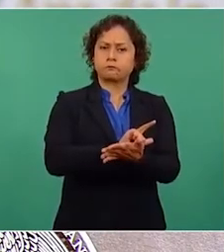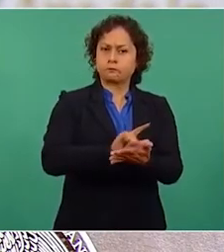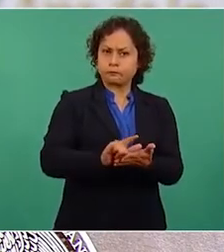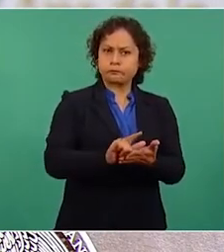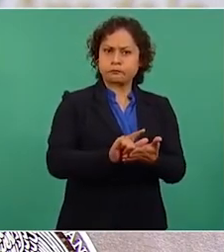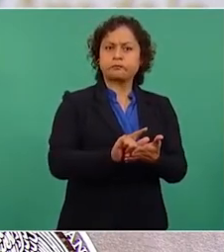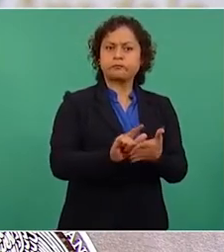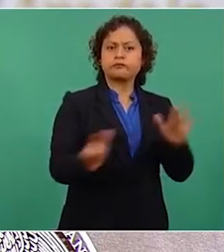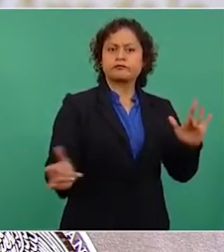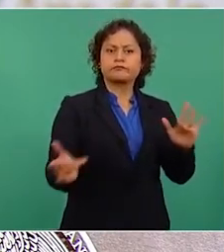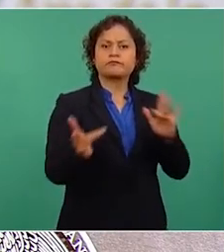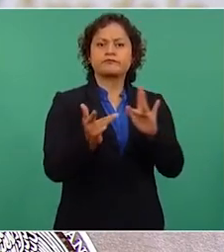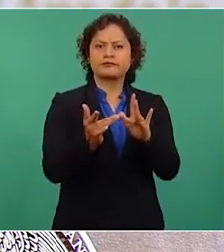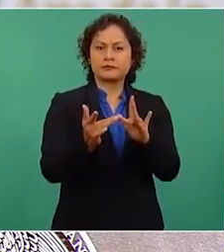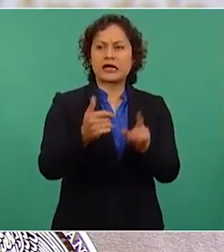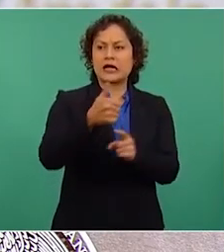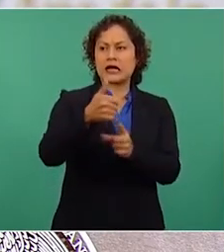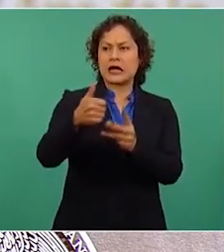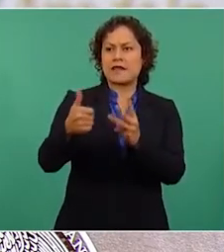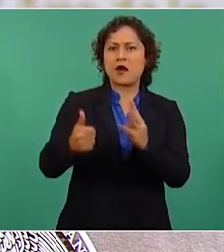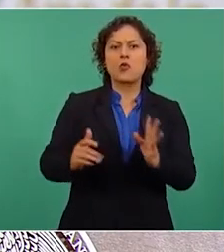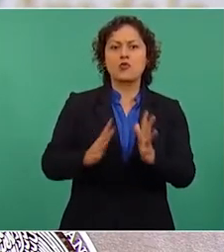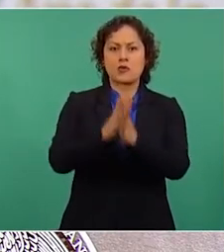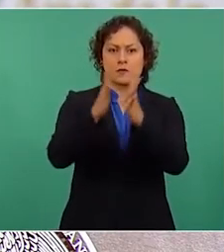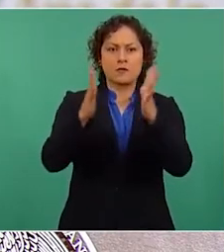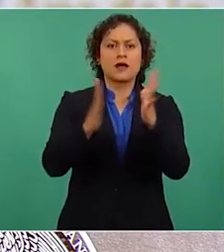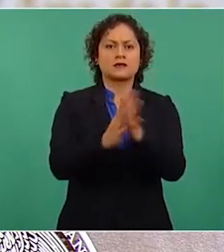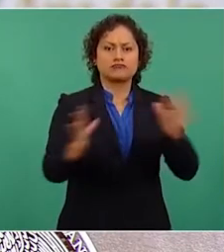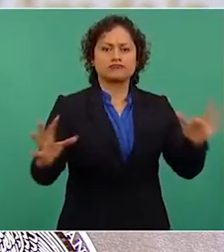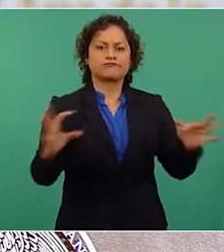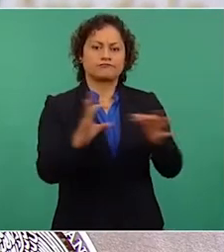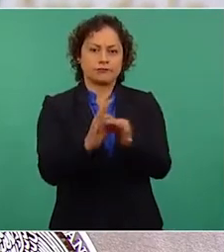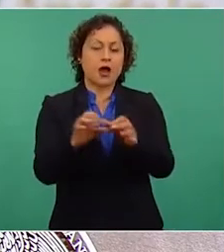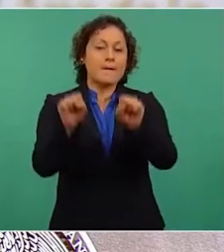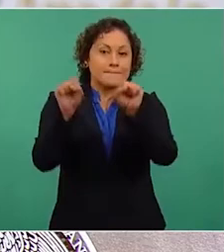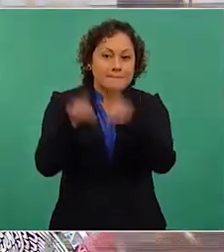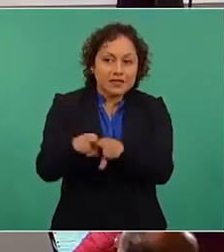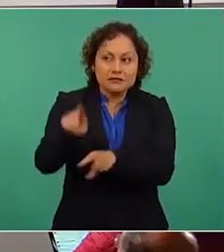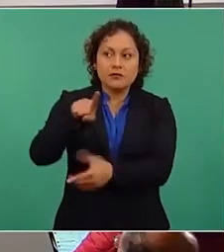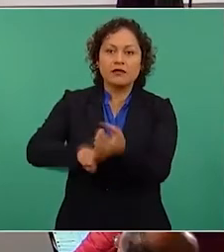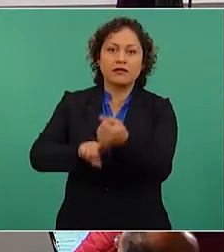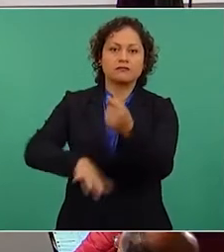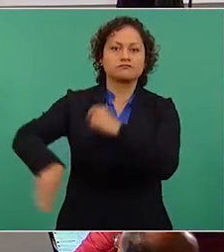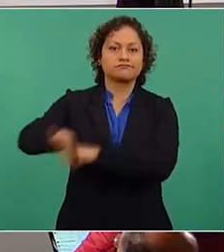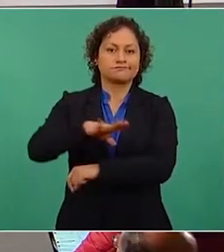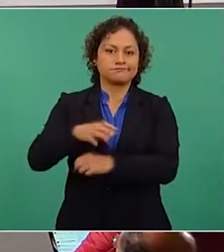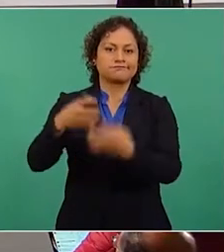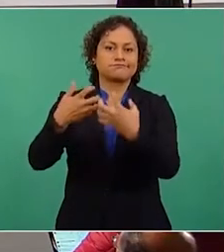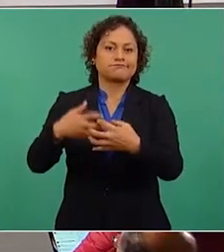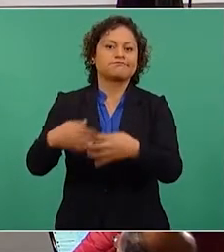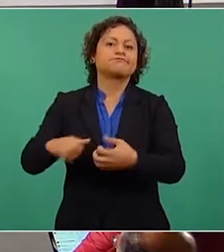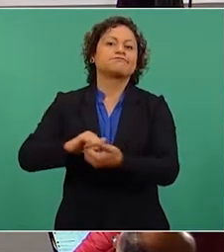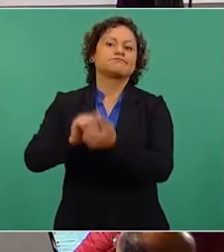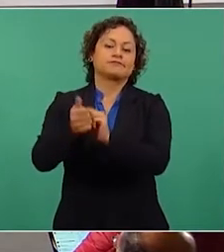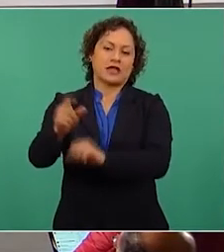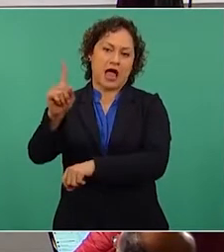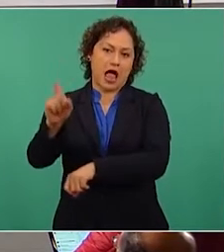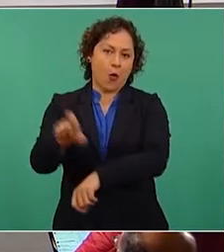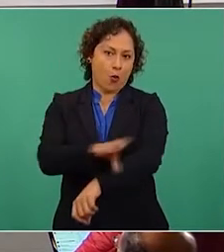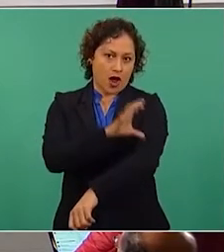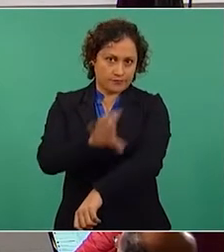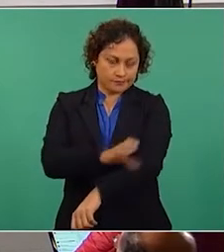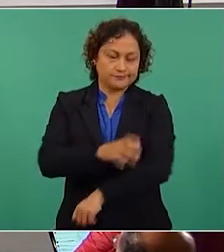por participante, considerando a las hidroeléctricas. Además, la CFE construye el mayor